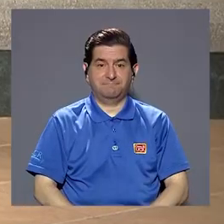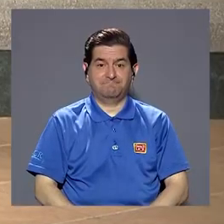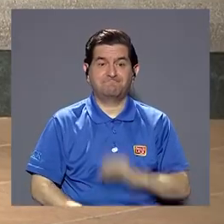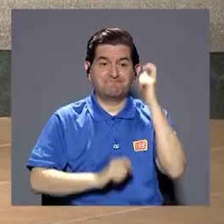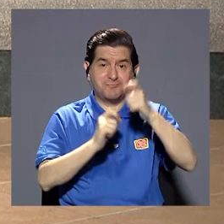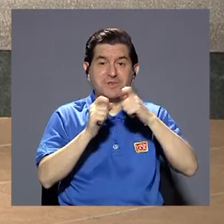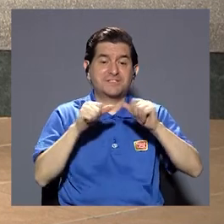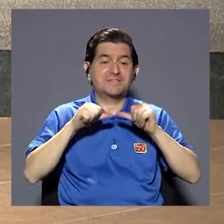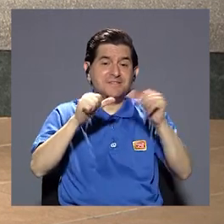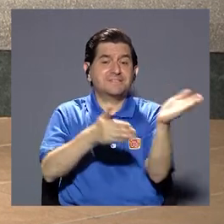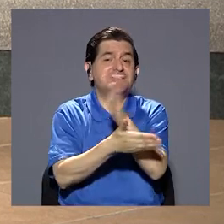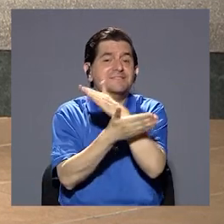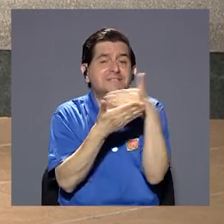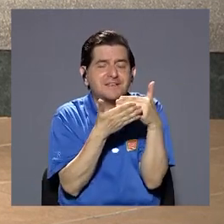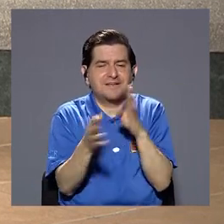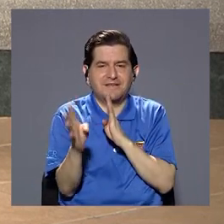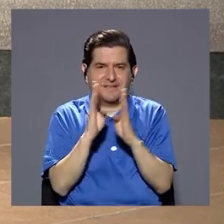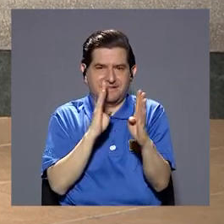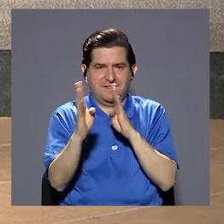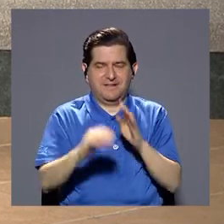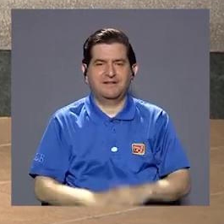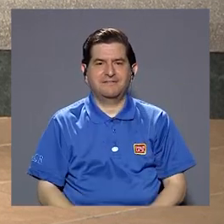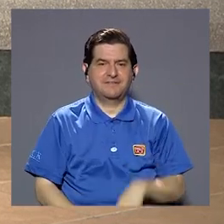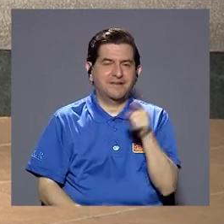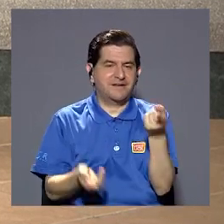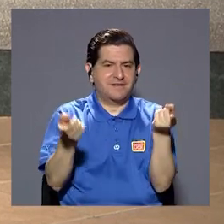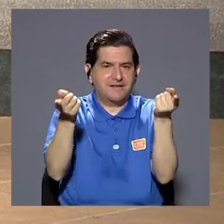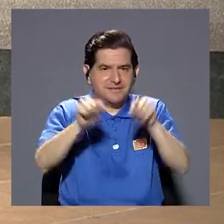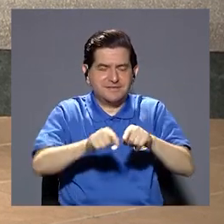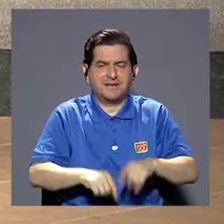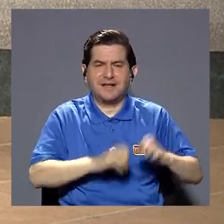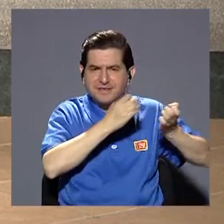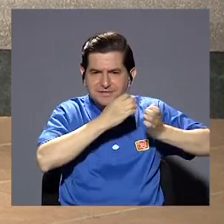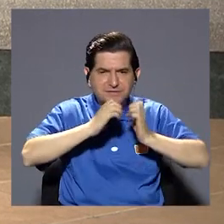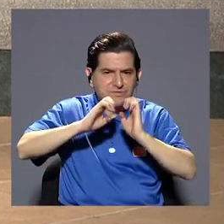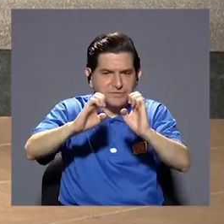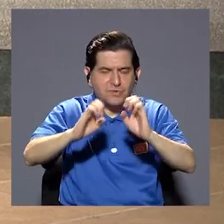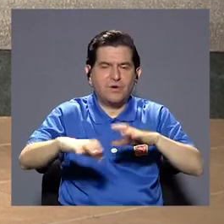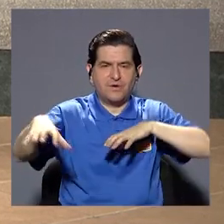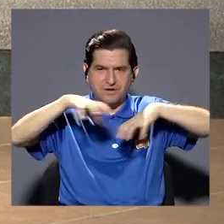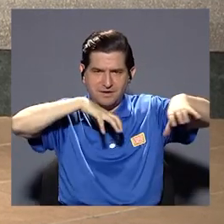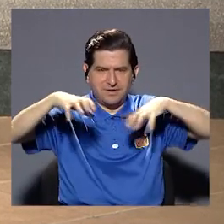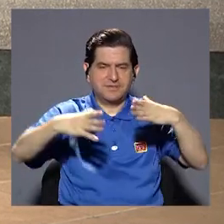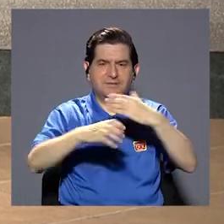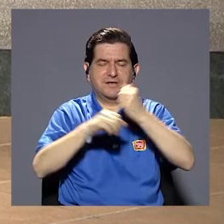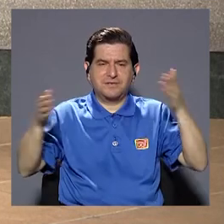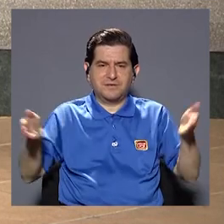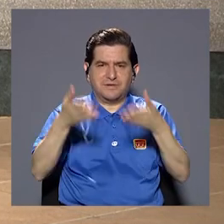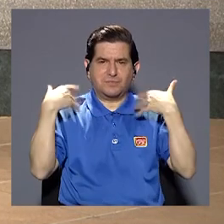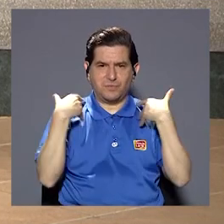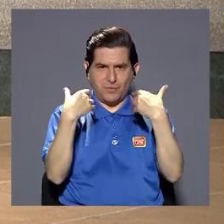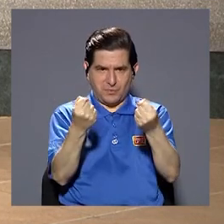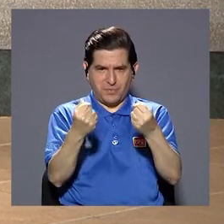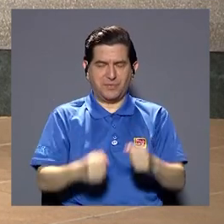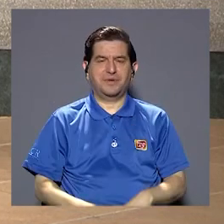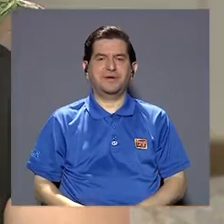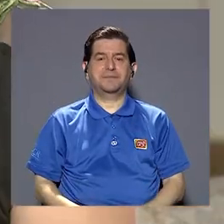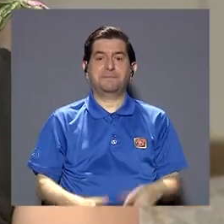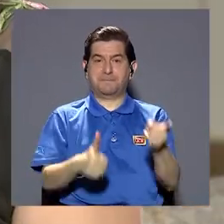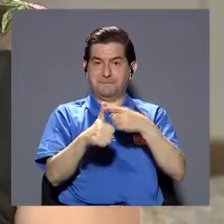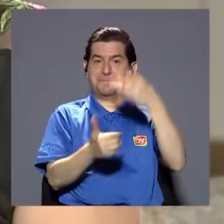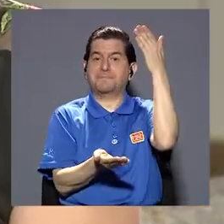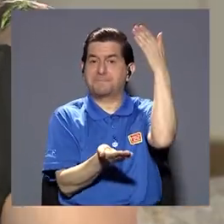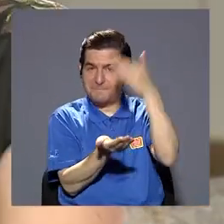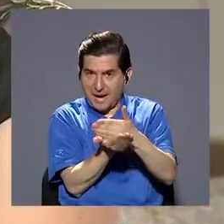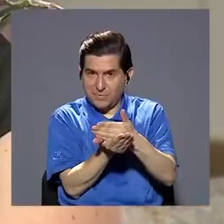Ok, a justamente en el siguiente segmento hablar un poquitito más acerca de esas estrategias o actividades que hacen en promoción de la salud